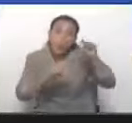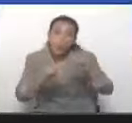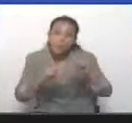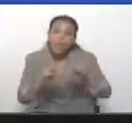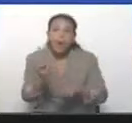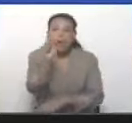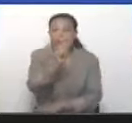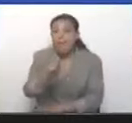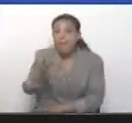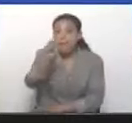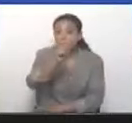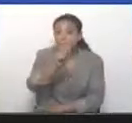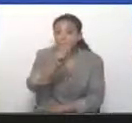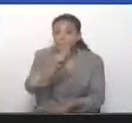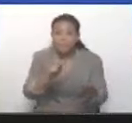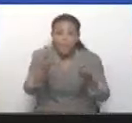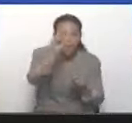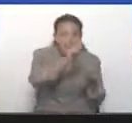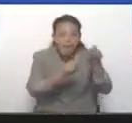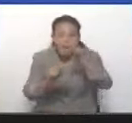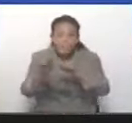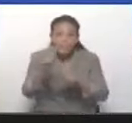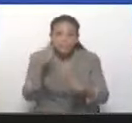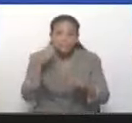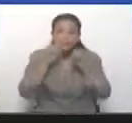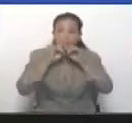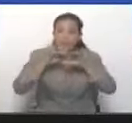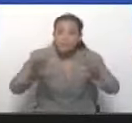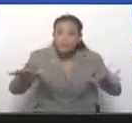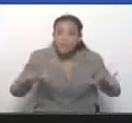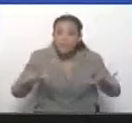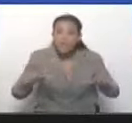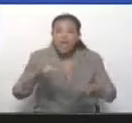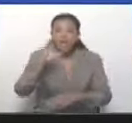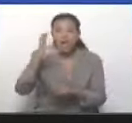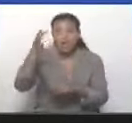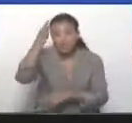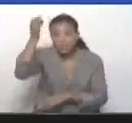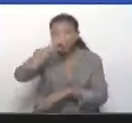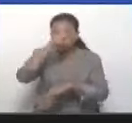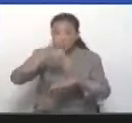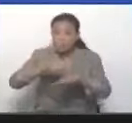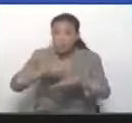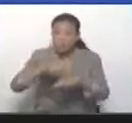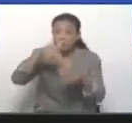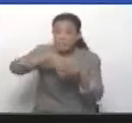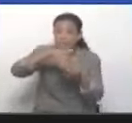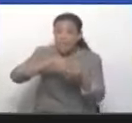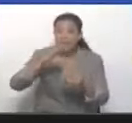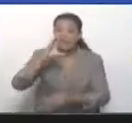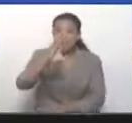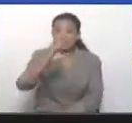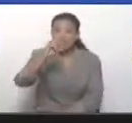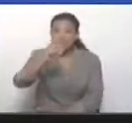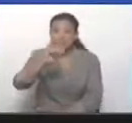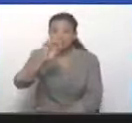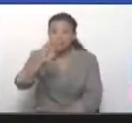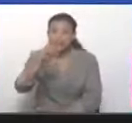uno publica, porque hay que difundir. Hoy el Consejo Nacional Electoral ha publicado